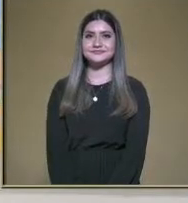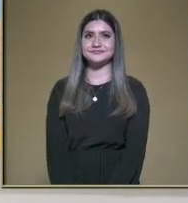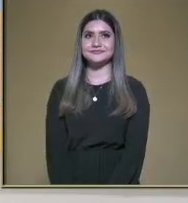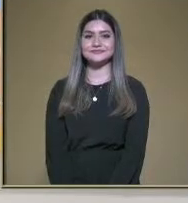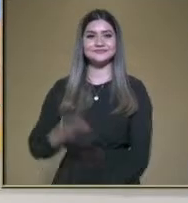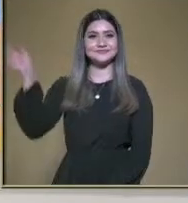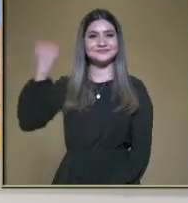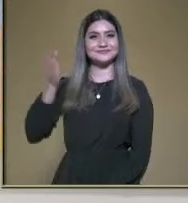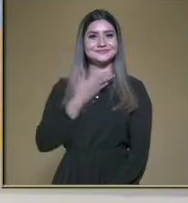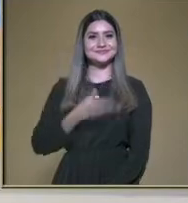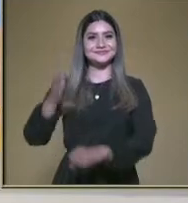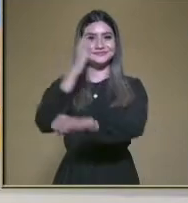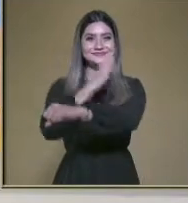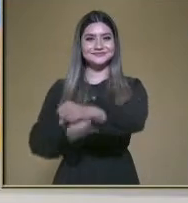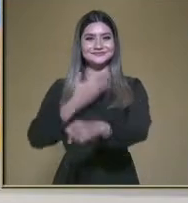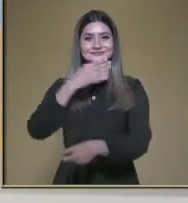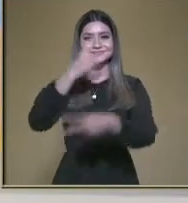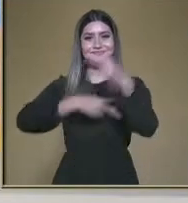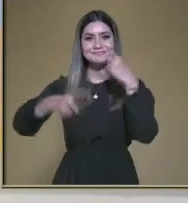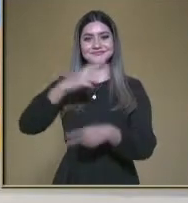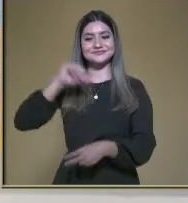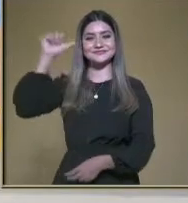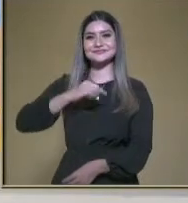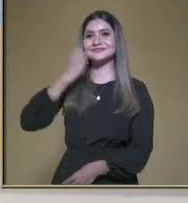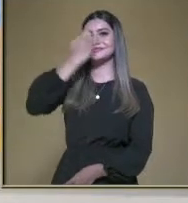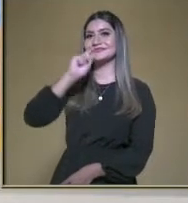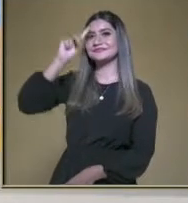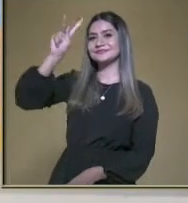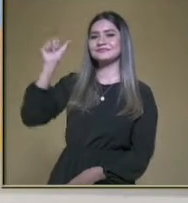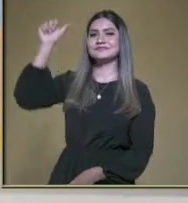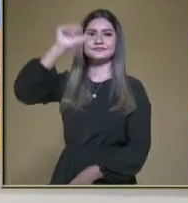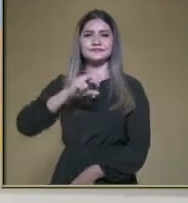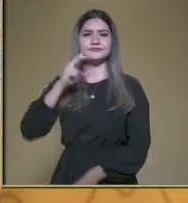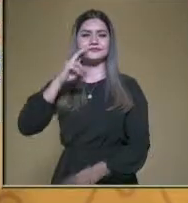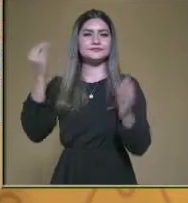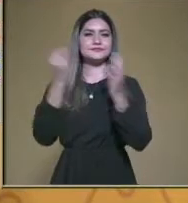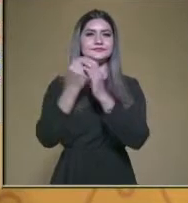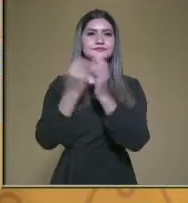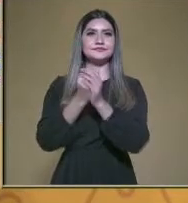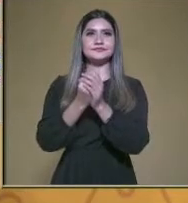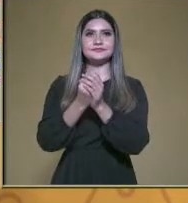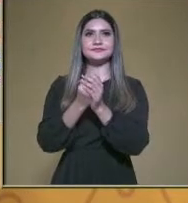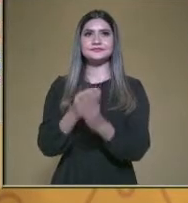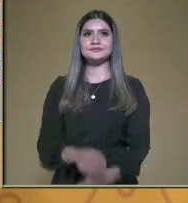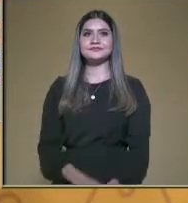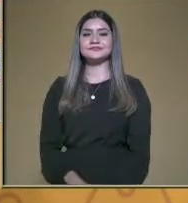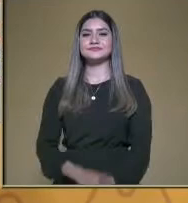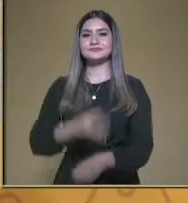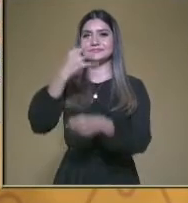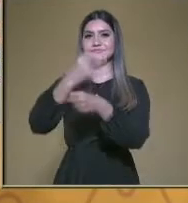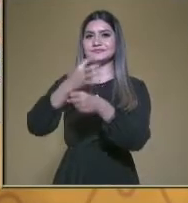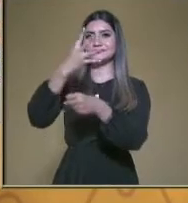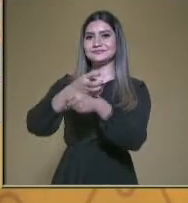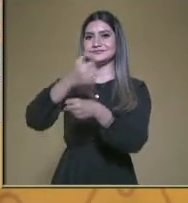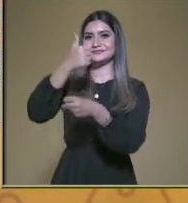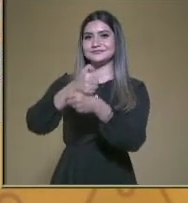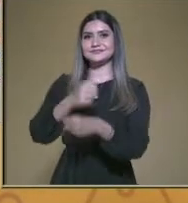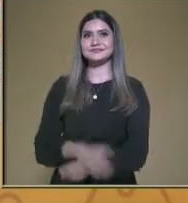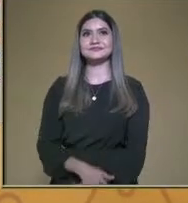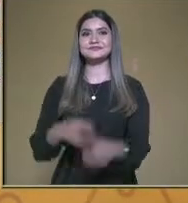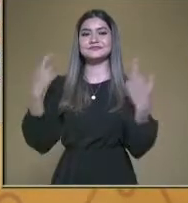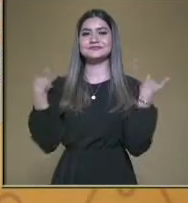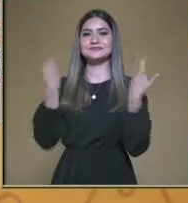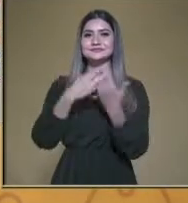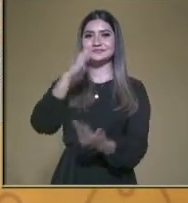Hola, buenas tardes. Bienvenidos a Escuela TV. Bueno, el día de hoy nos toca la clase con tercero y cuarto grado. Soy la maestra